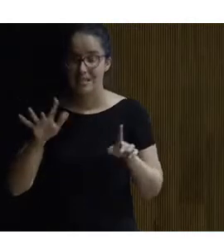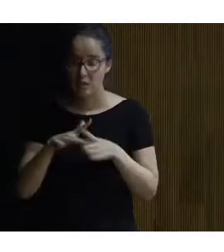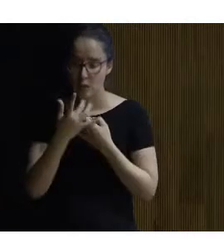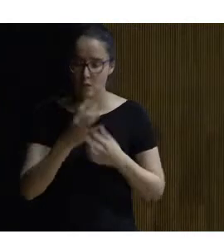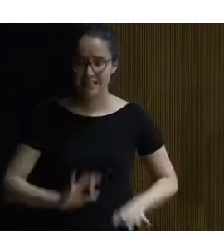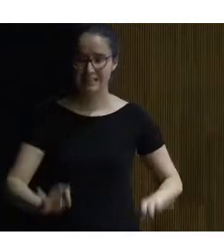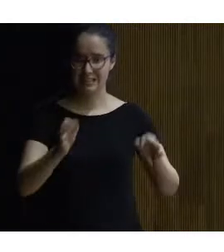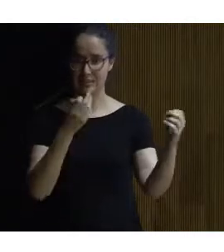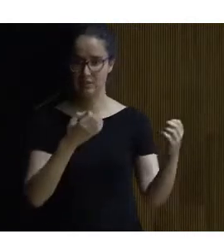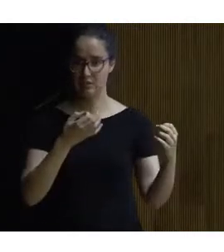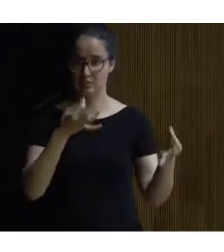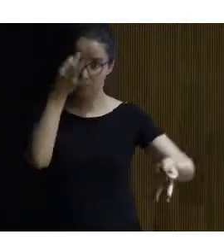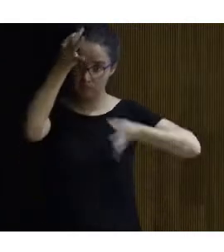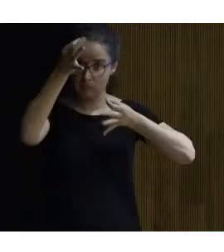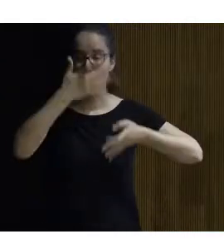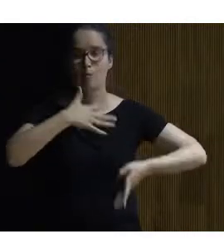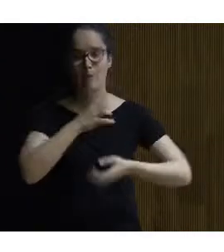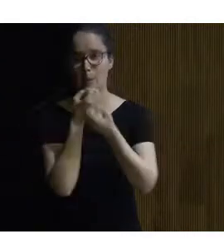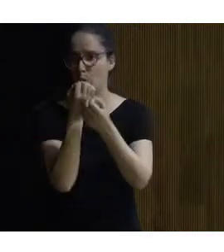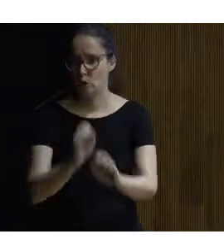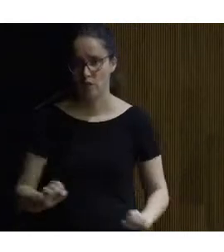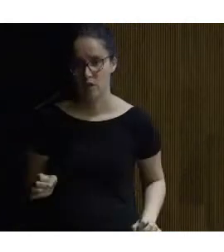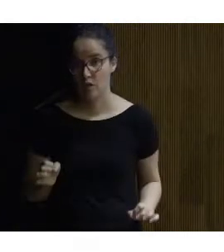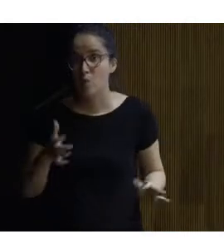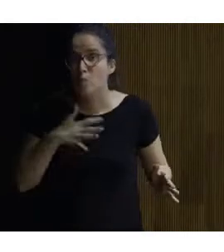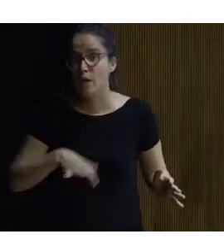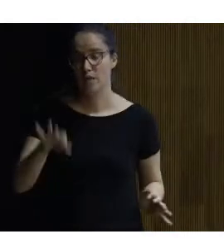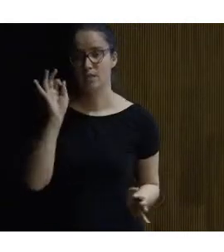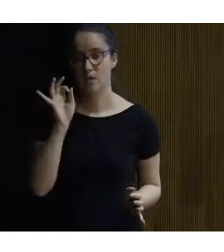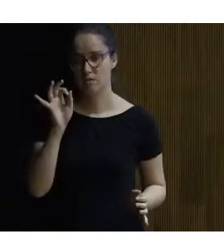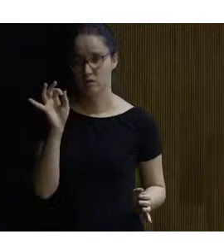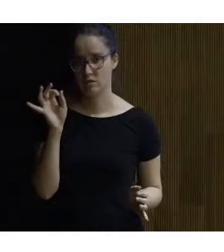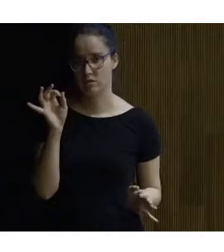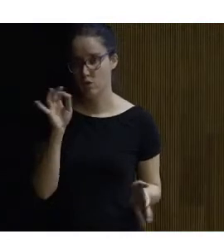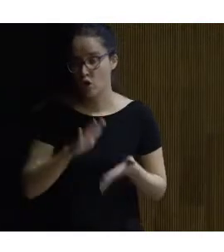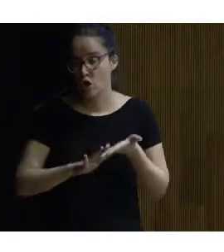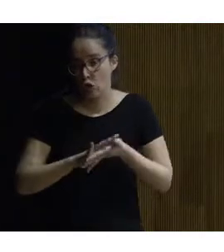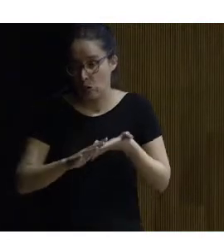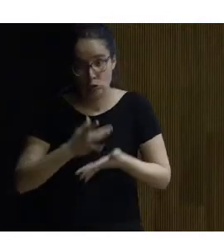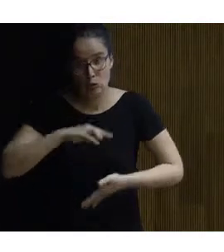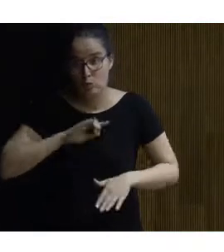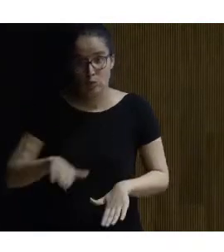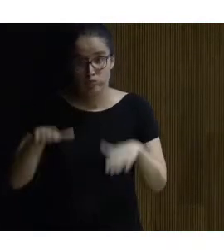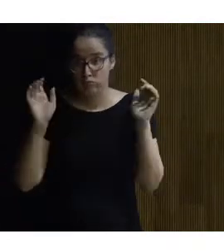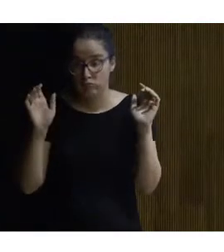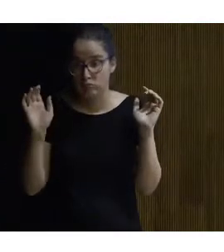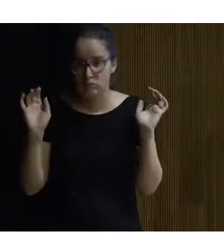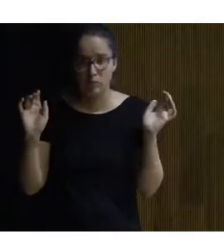concreto puede que sea imposible aplicarlo no vamos a entrar aquí en ofrecer